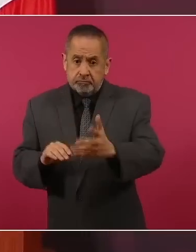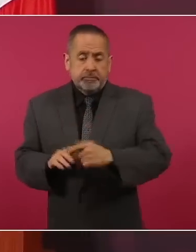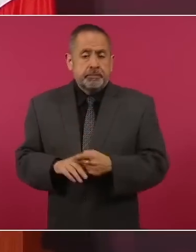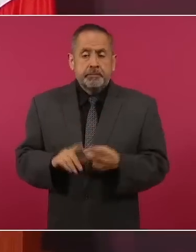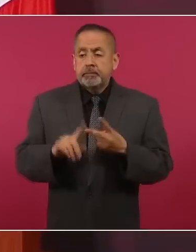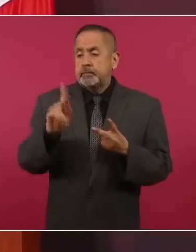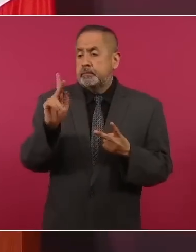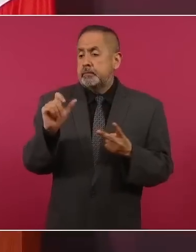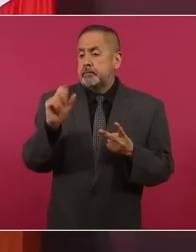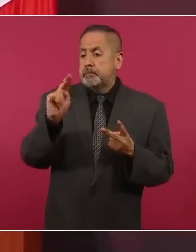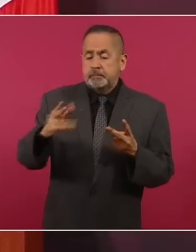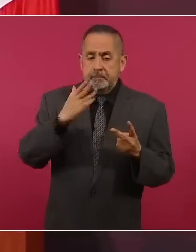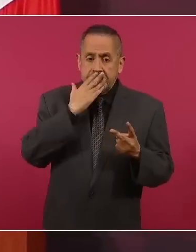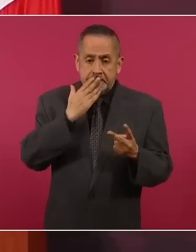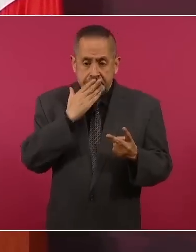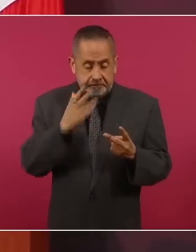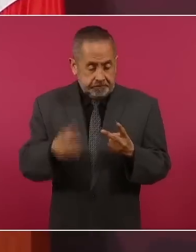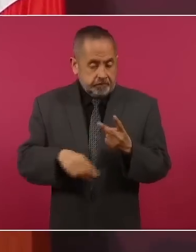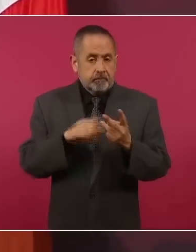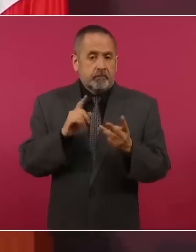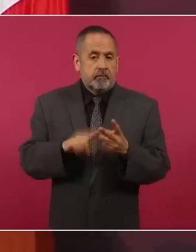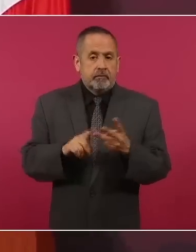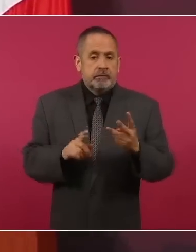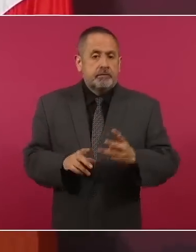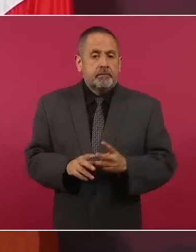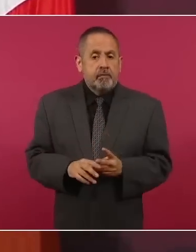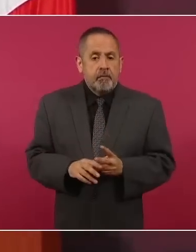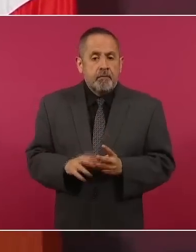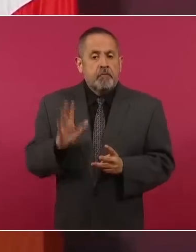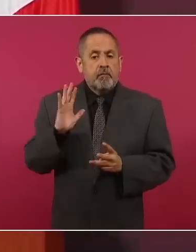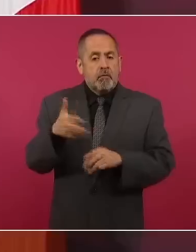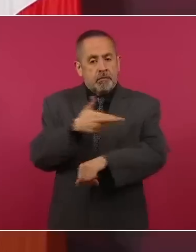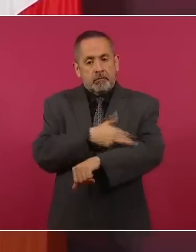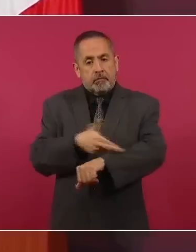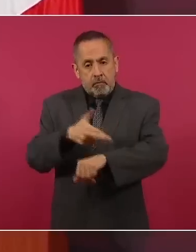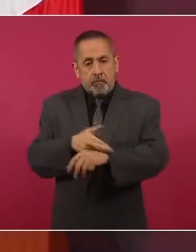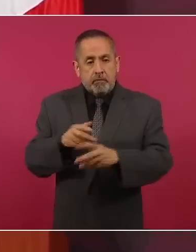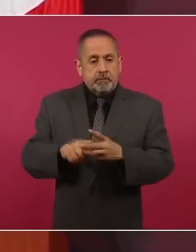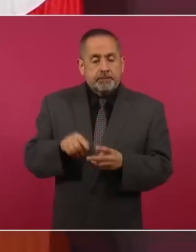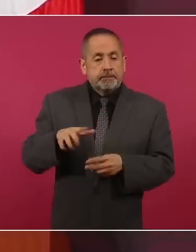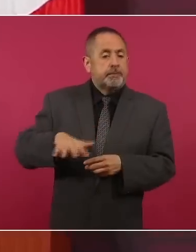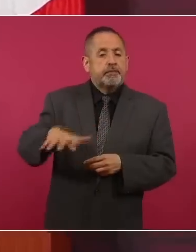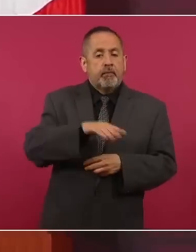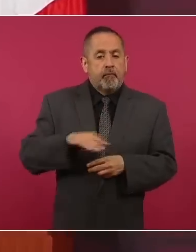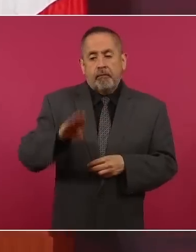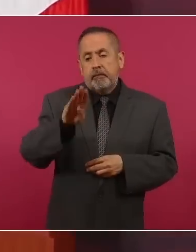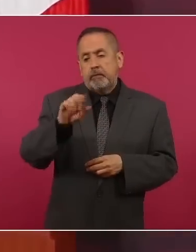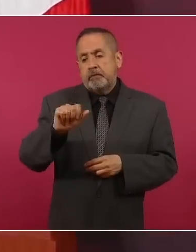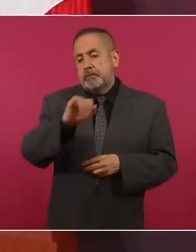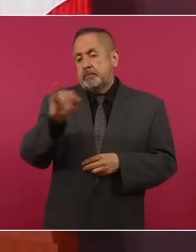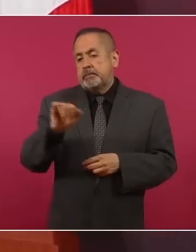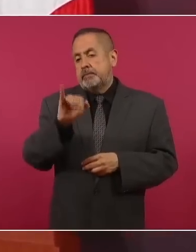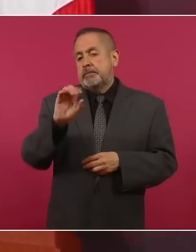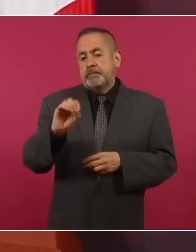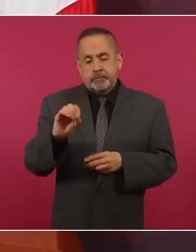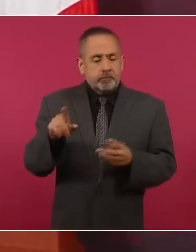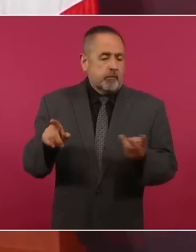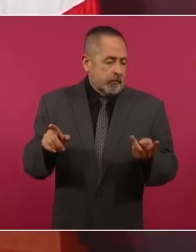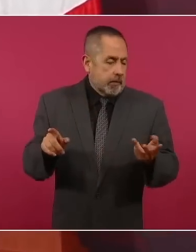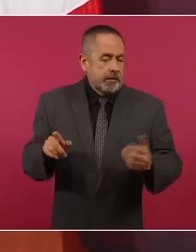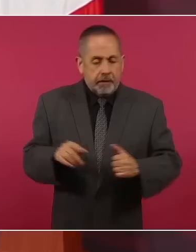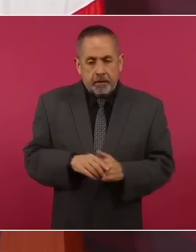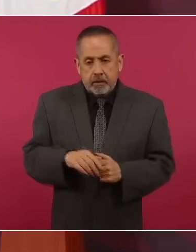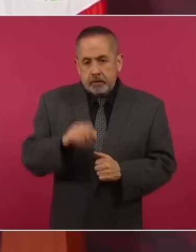Sonora, lo que ya se está haciendo en el Bajío, lo que vimos